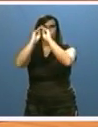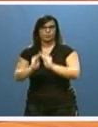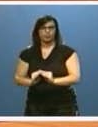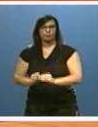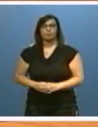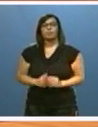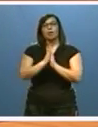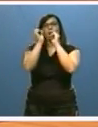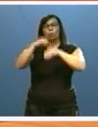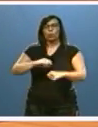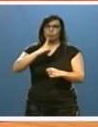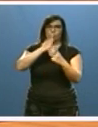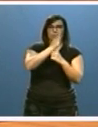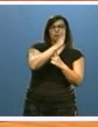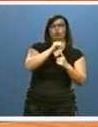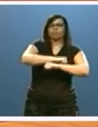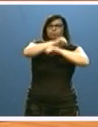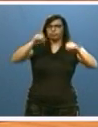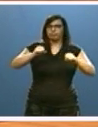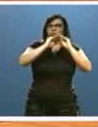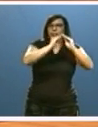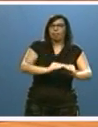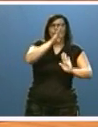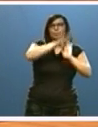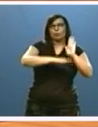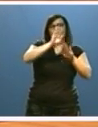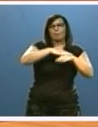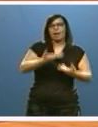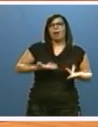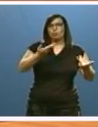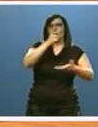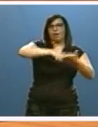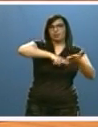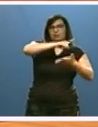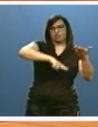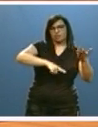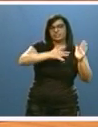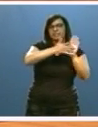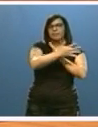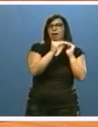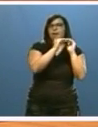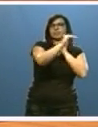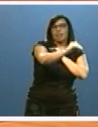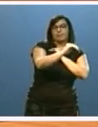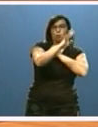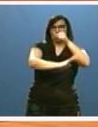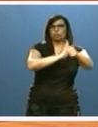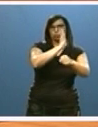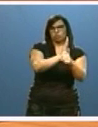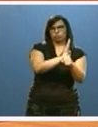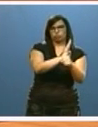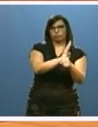Ese acuerdo, por un lado, consolida y desarrolla el programa de ayudas al alquiler, con un marco estable durante la presente legislatura,